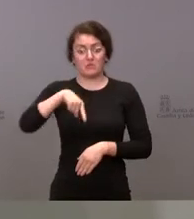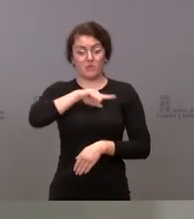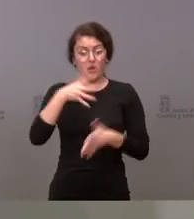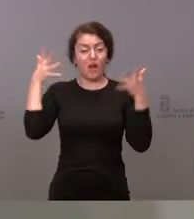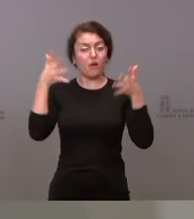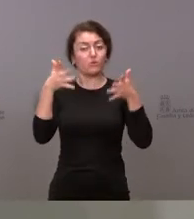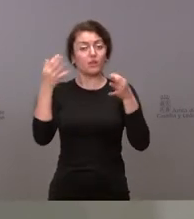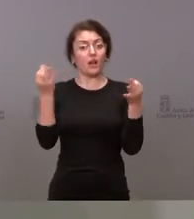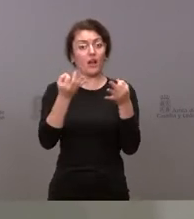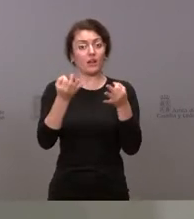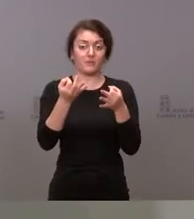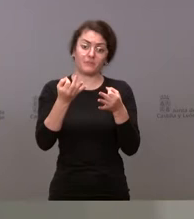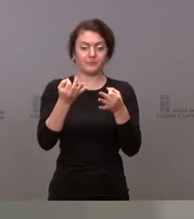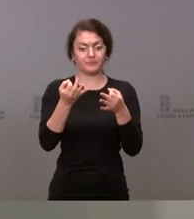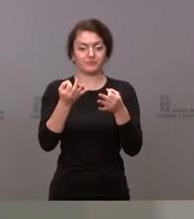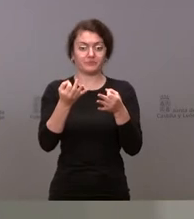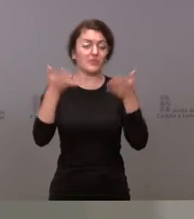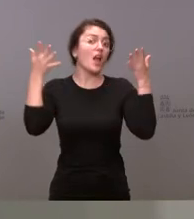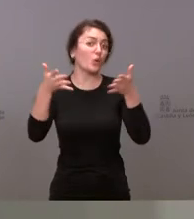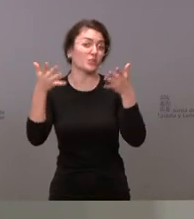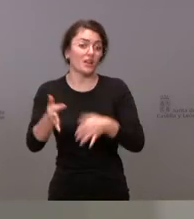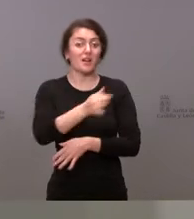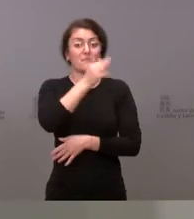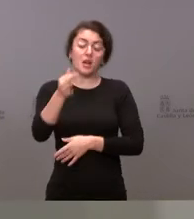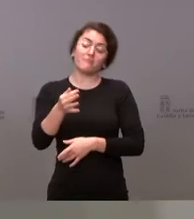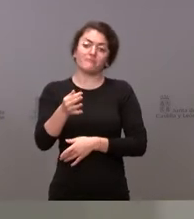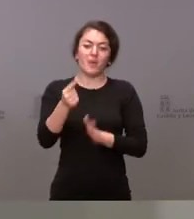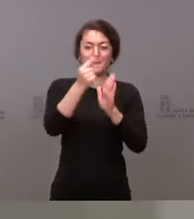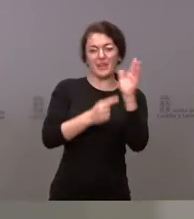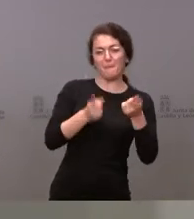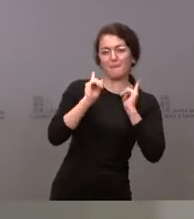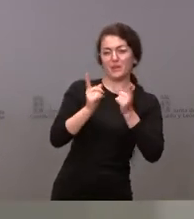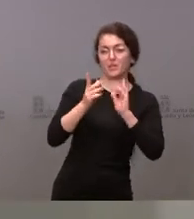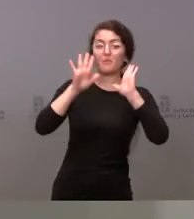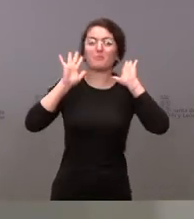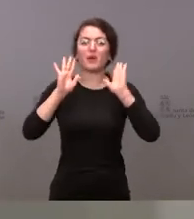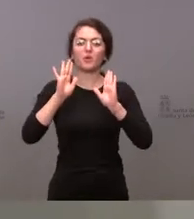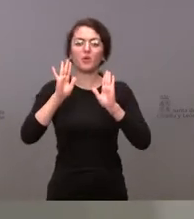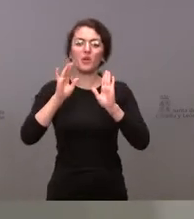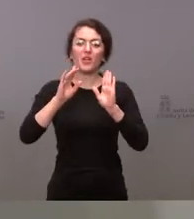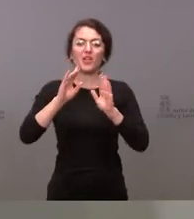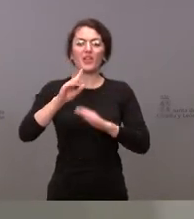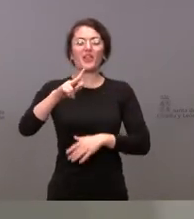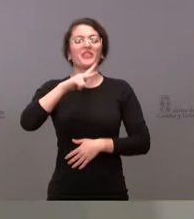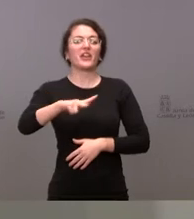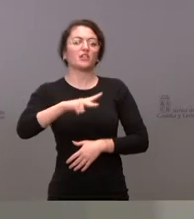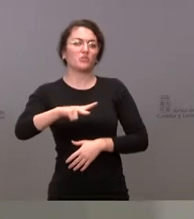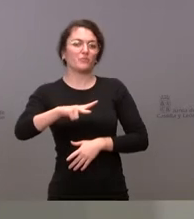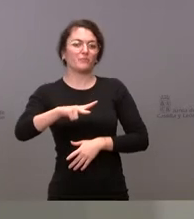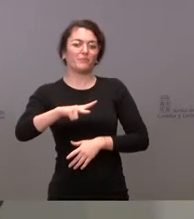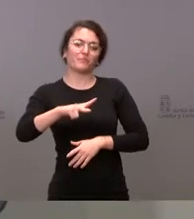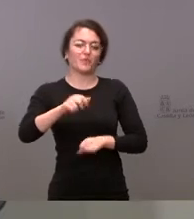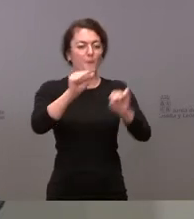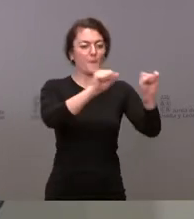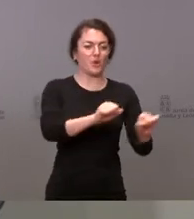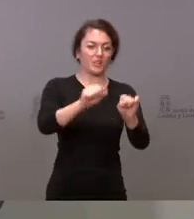tomar medidas preventivas o tomar medidas que no vulneren los derechos ni de los pacientes ni